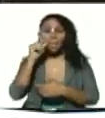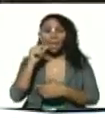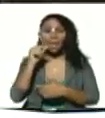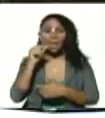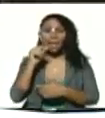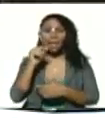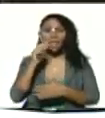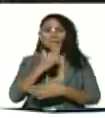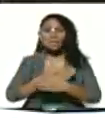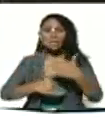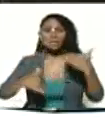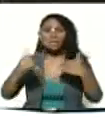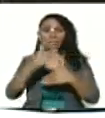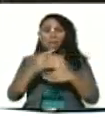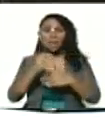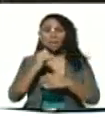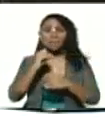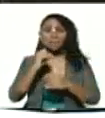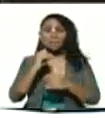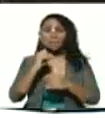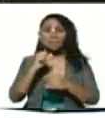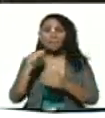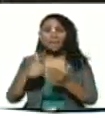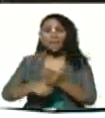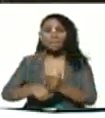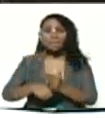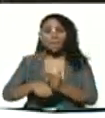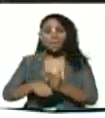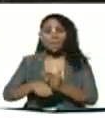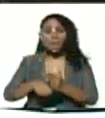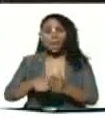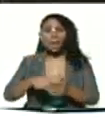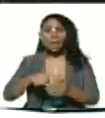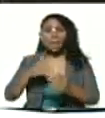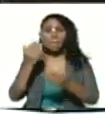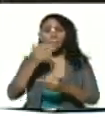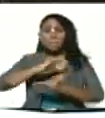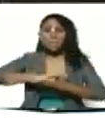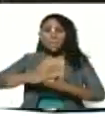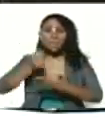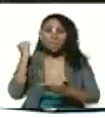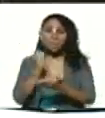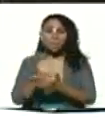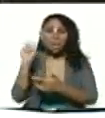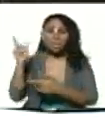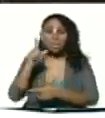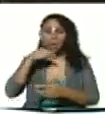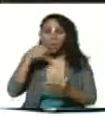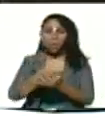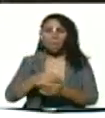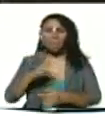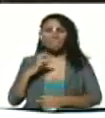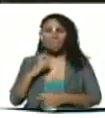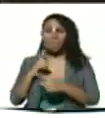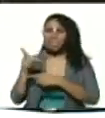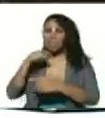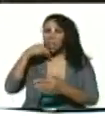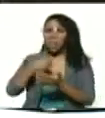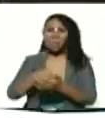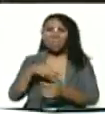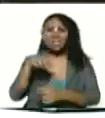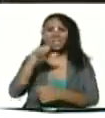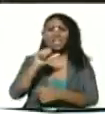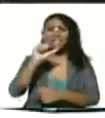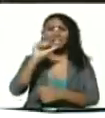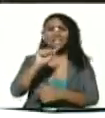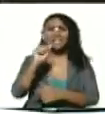superintendente de cédulas y pasaportes pasa que le ponen esos nombres tan raros ese nombre de Saime se